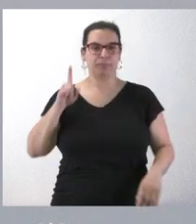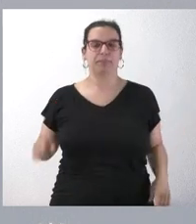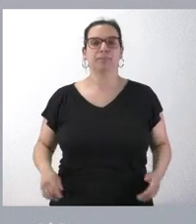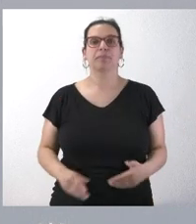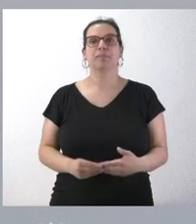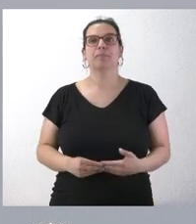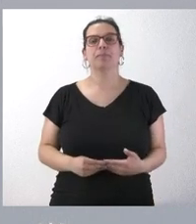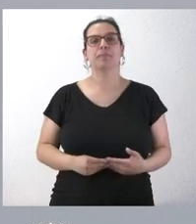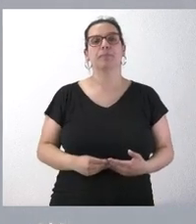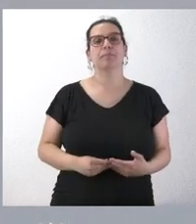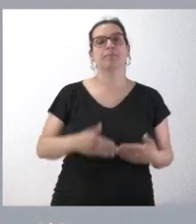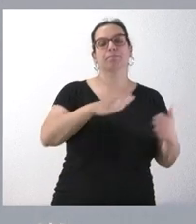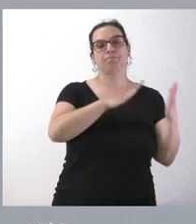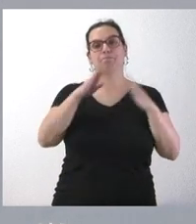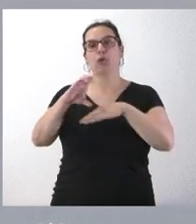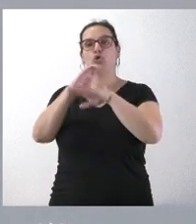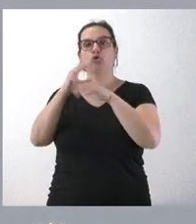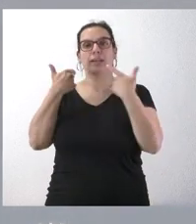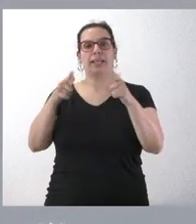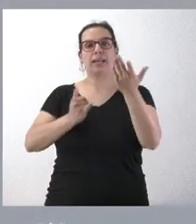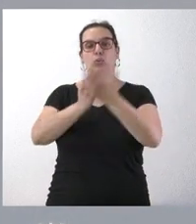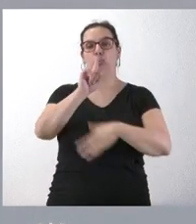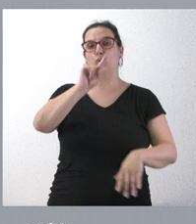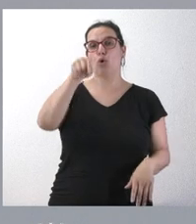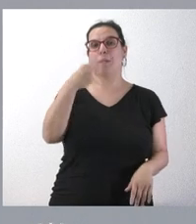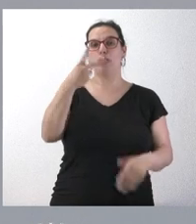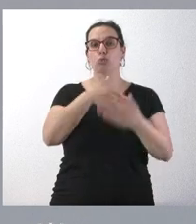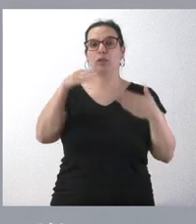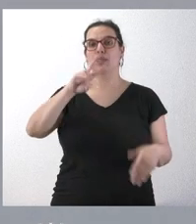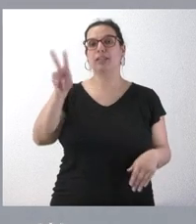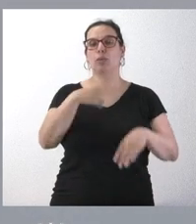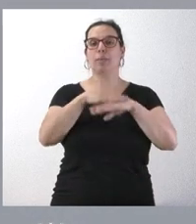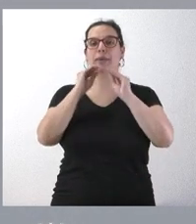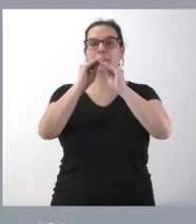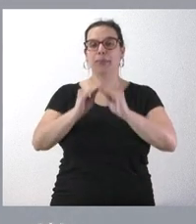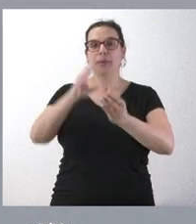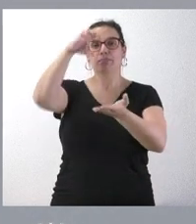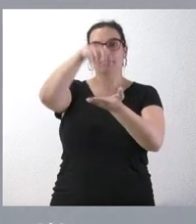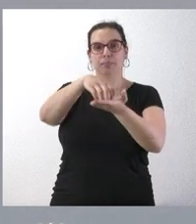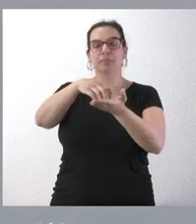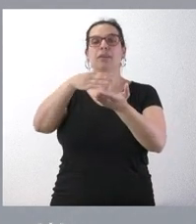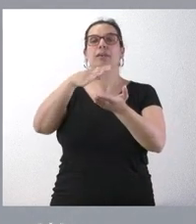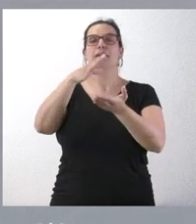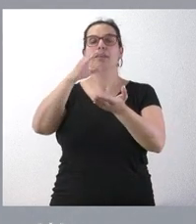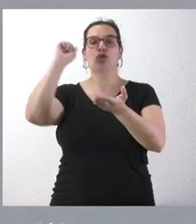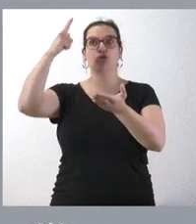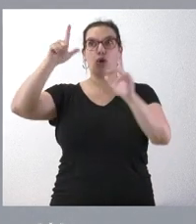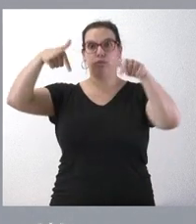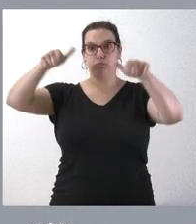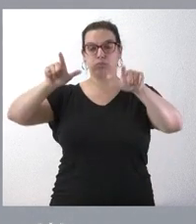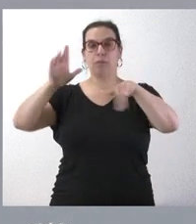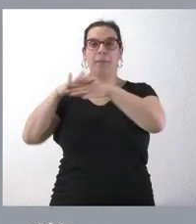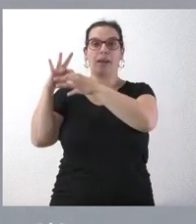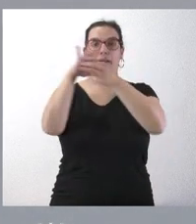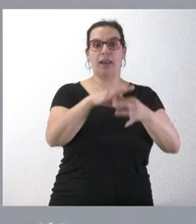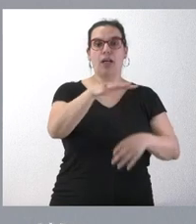Evolucionando hacia la consejería de Agricultura, 1,2 millones de euros para la instalación de una planta fotovoltaica para la comunidad de regantes de la